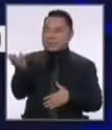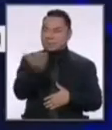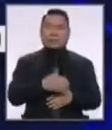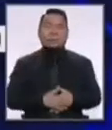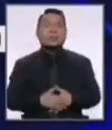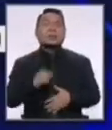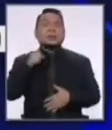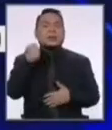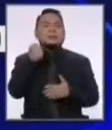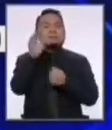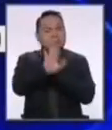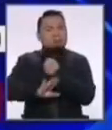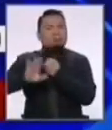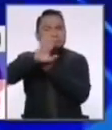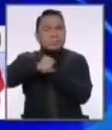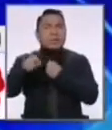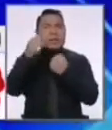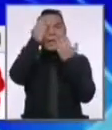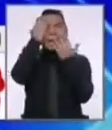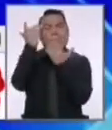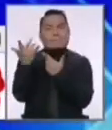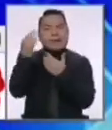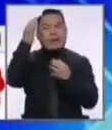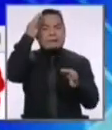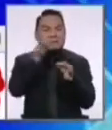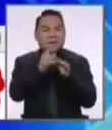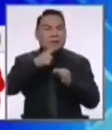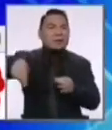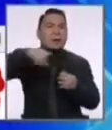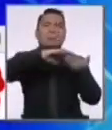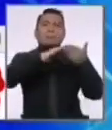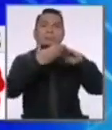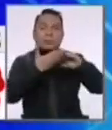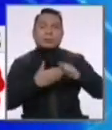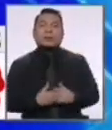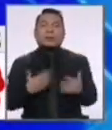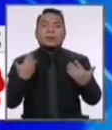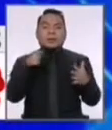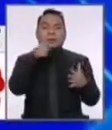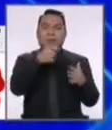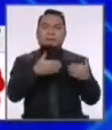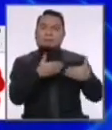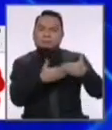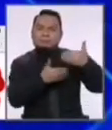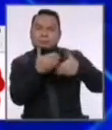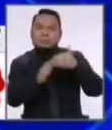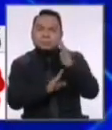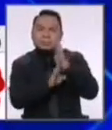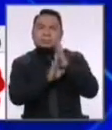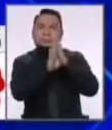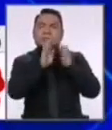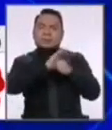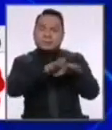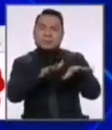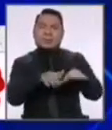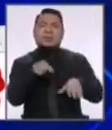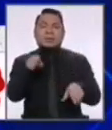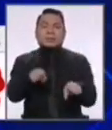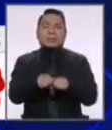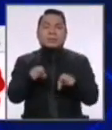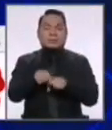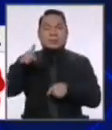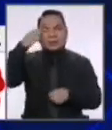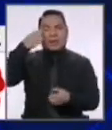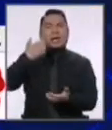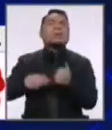Hay que defender la esperanza y la fe de nuestros pueblos que van a salir de esta pandemia pero que van a salir también de